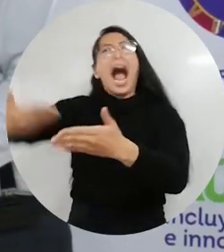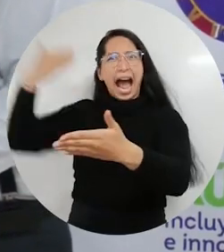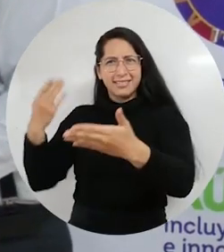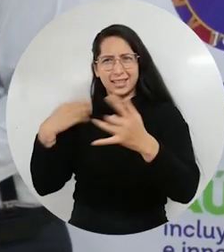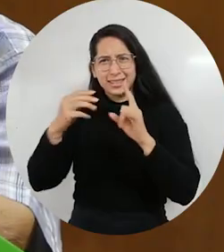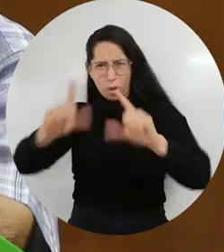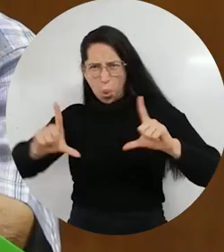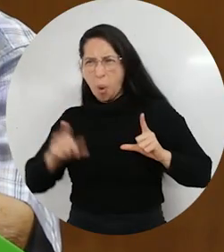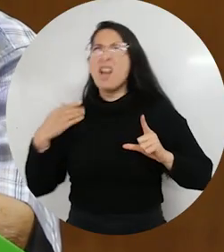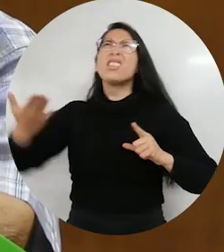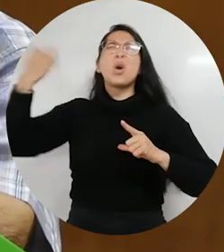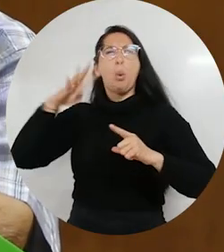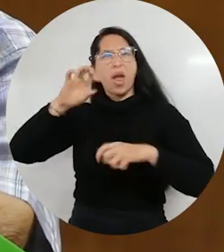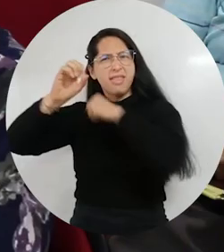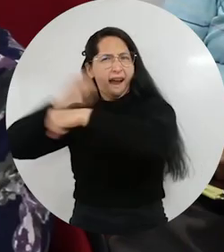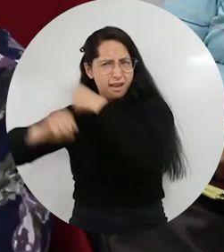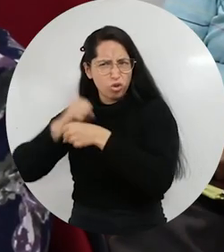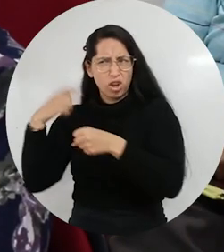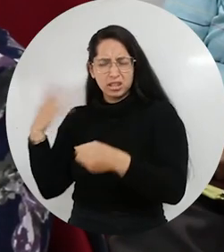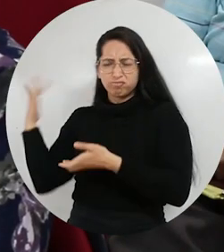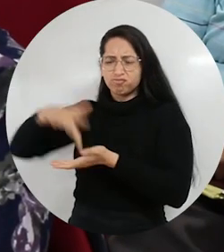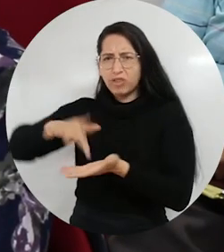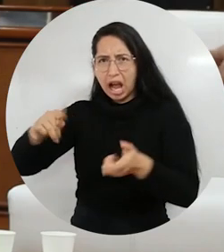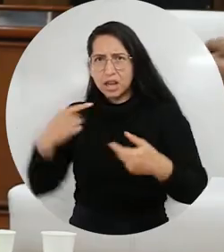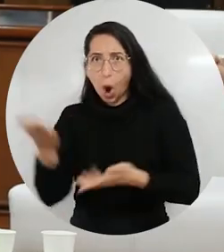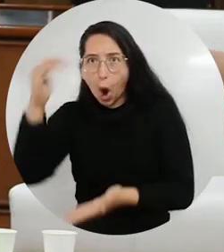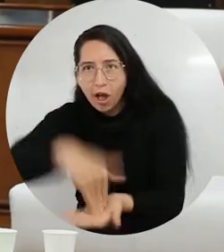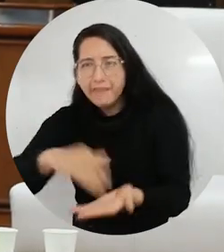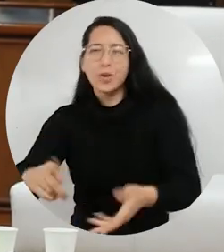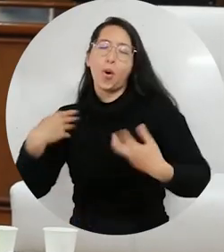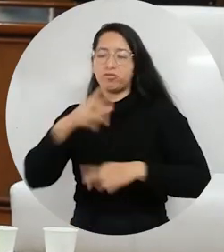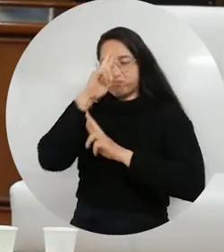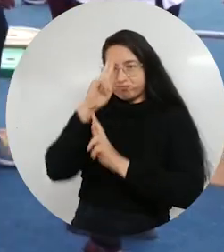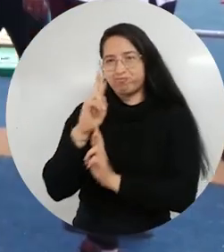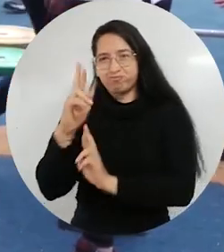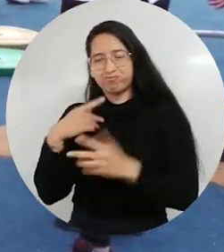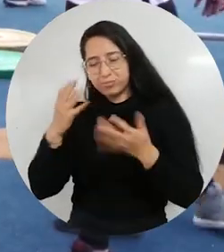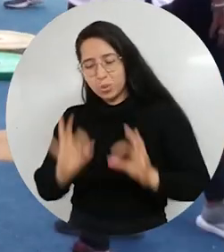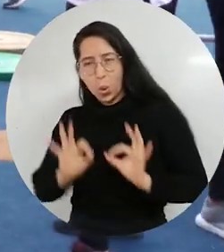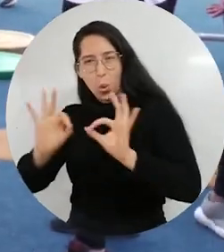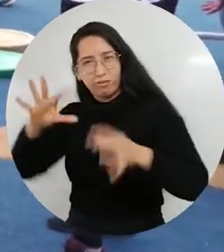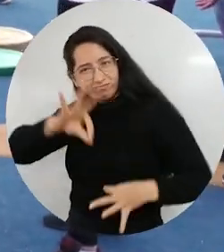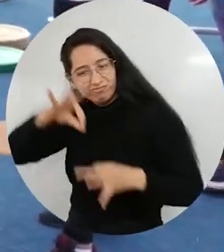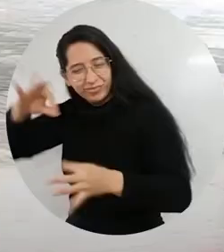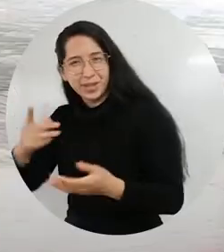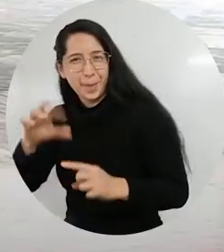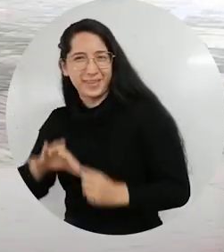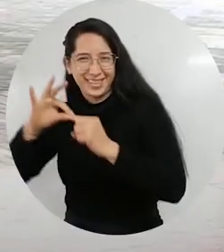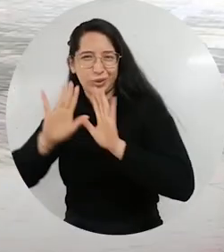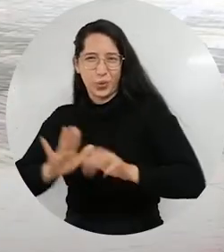50, 40 años, que partieron de esta universidad y se les presentó unos reconocimientos. Me parece que hubo